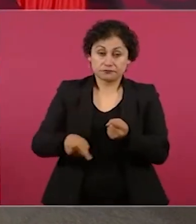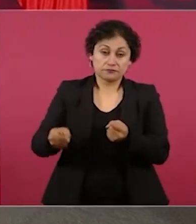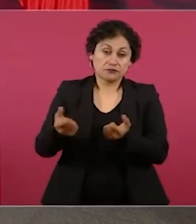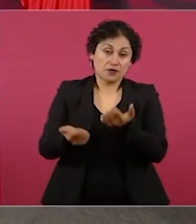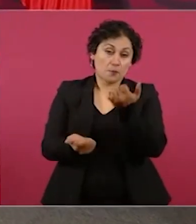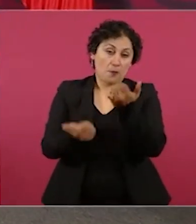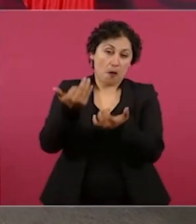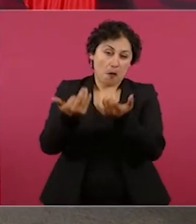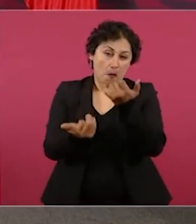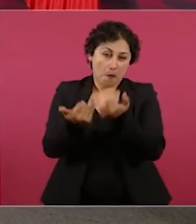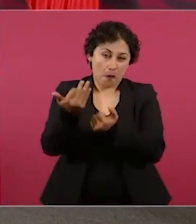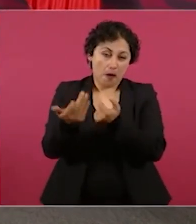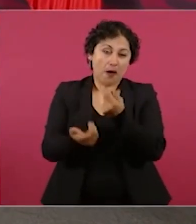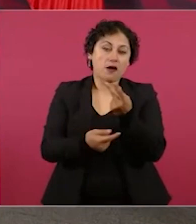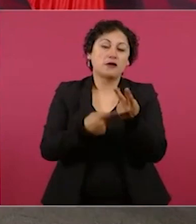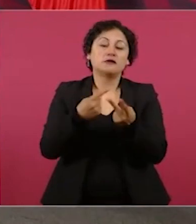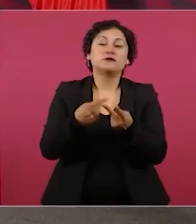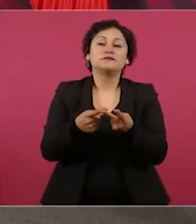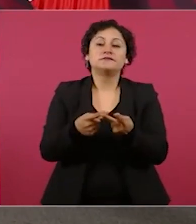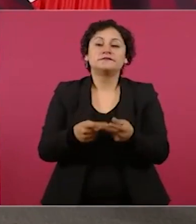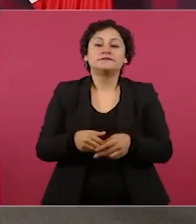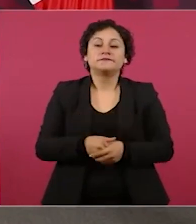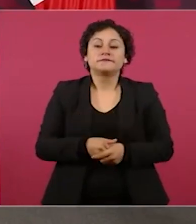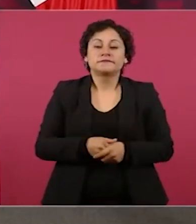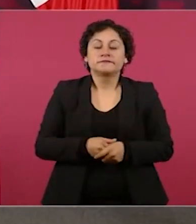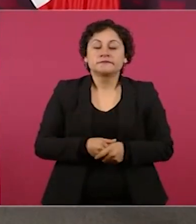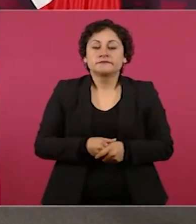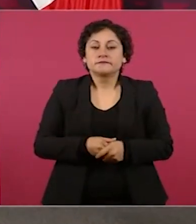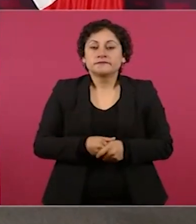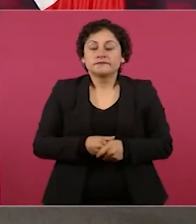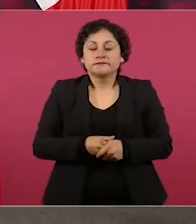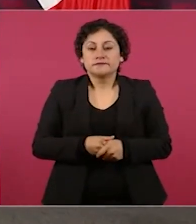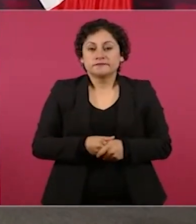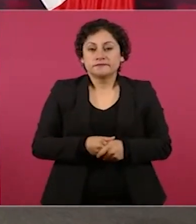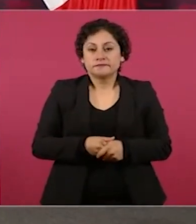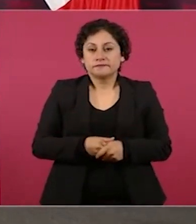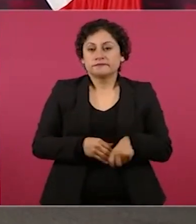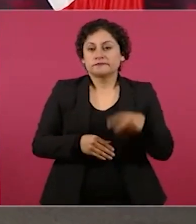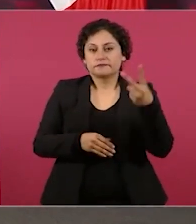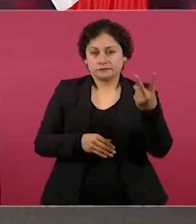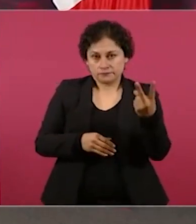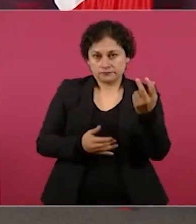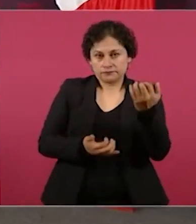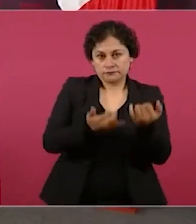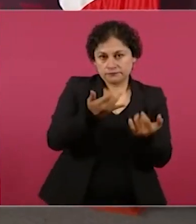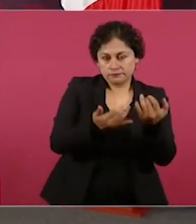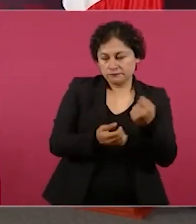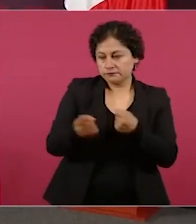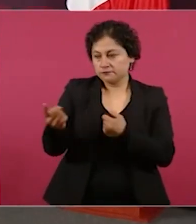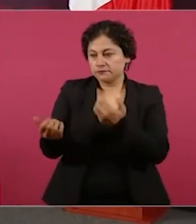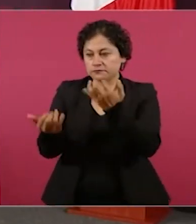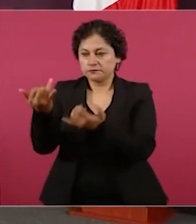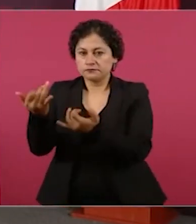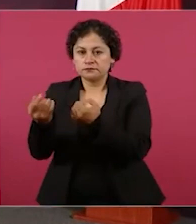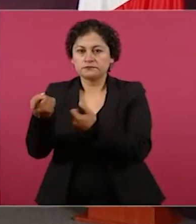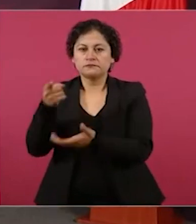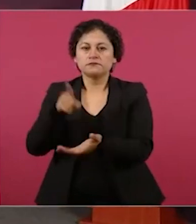dos incendios en Oxos.